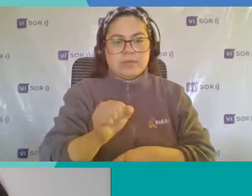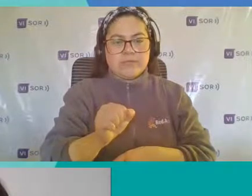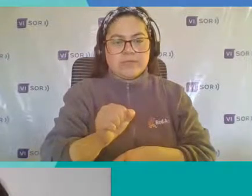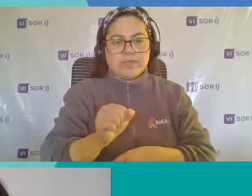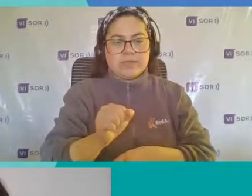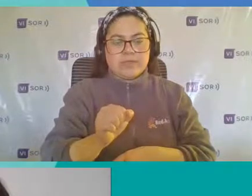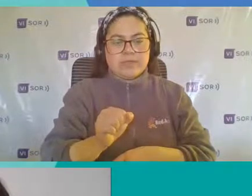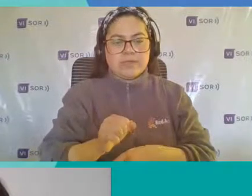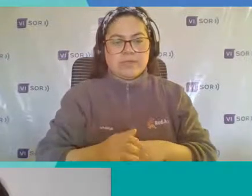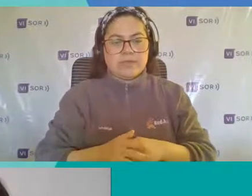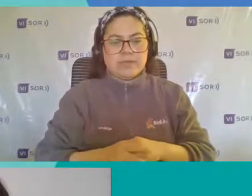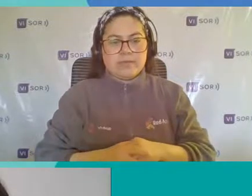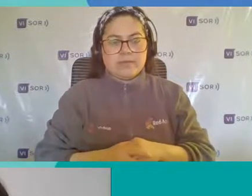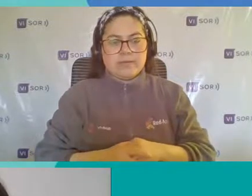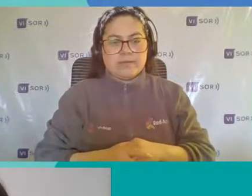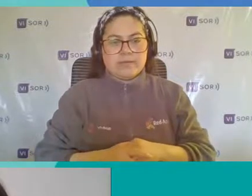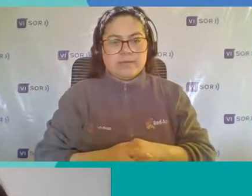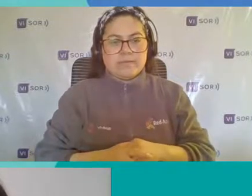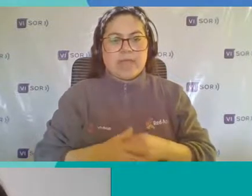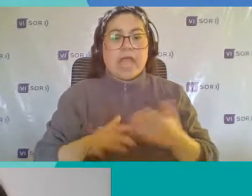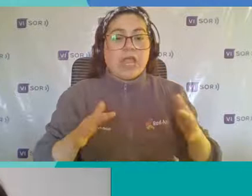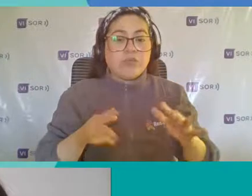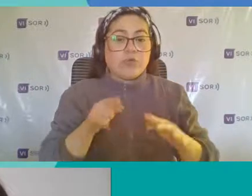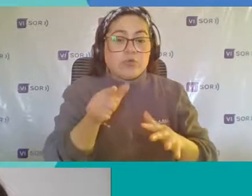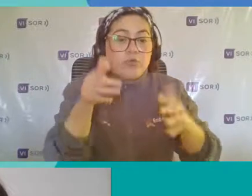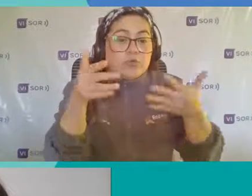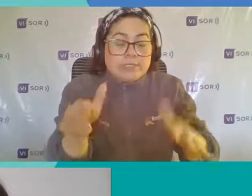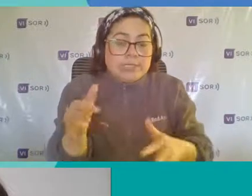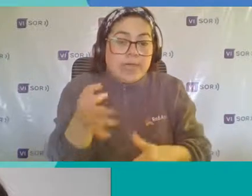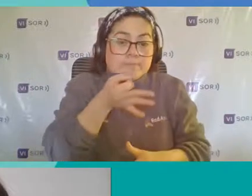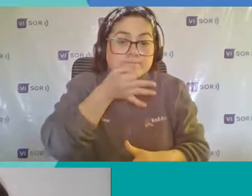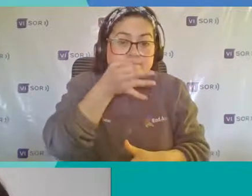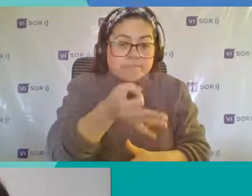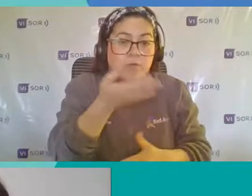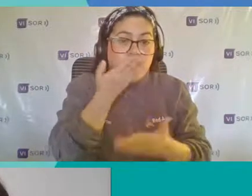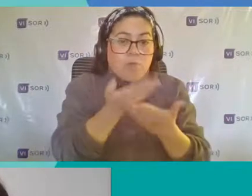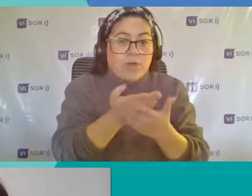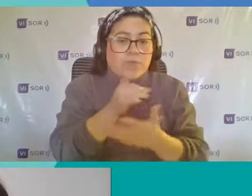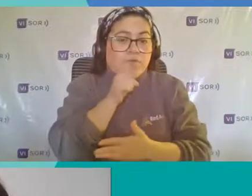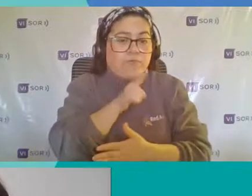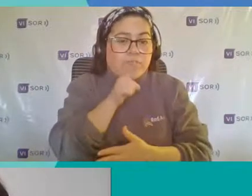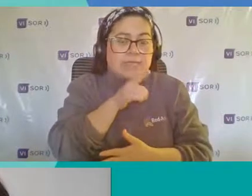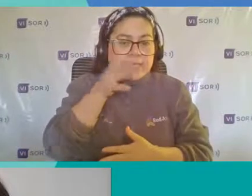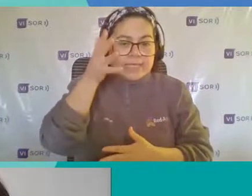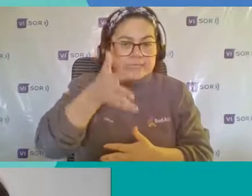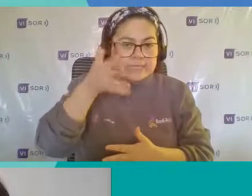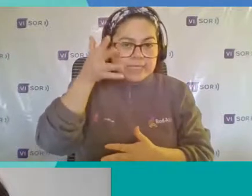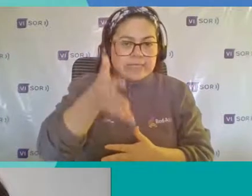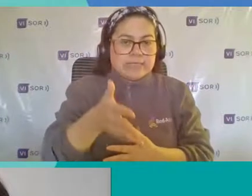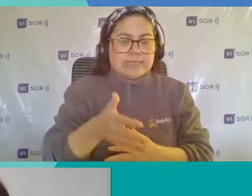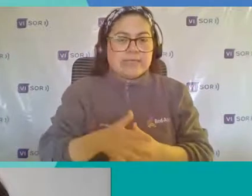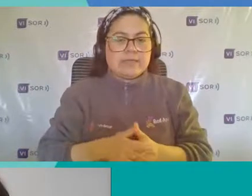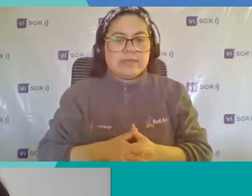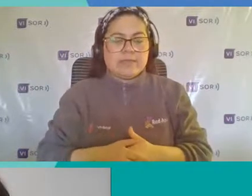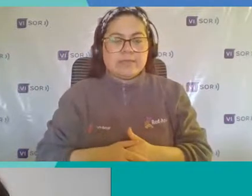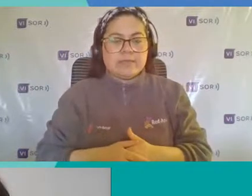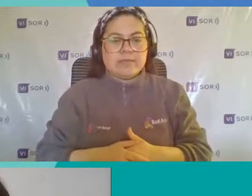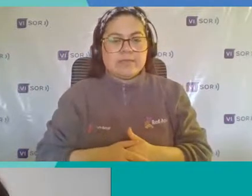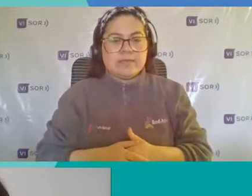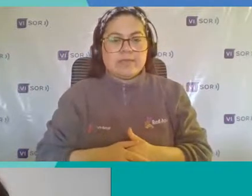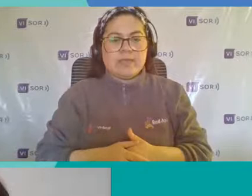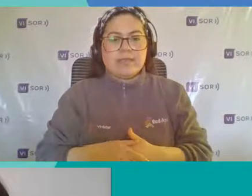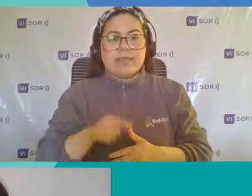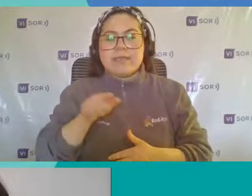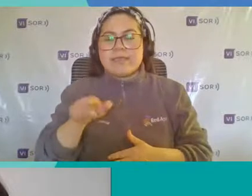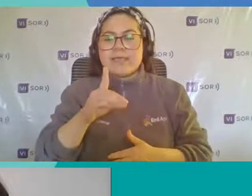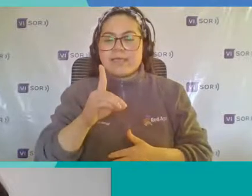Tú ya lo mencionaste En un momento Hacia el final De la presentación Y es importante Lo que tú reiteraste Respecto Al diagnóstico Y